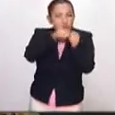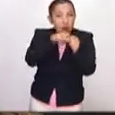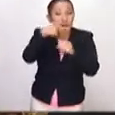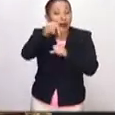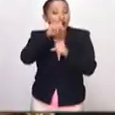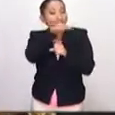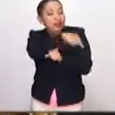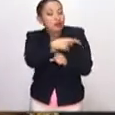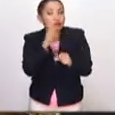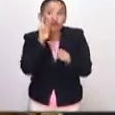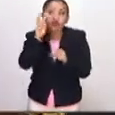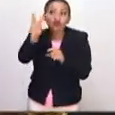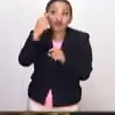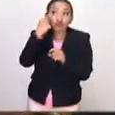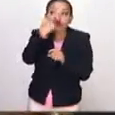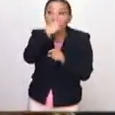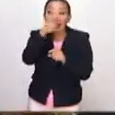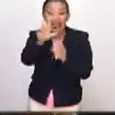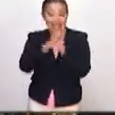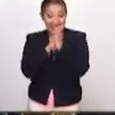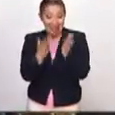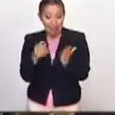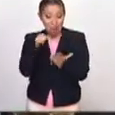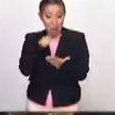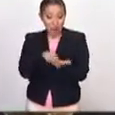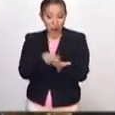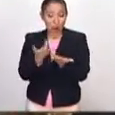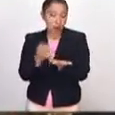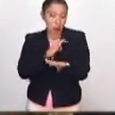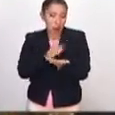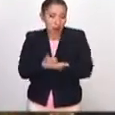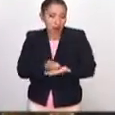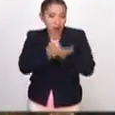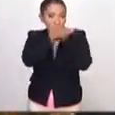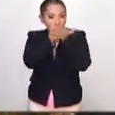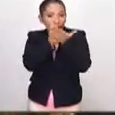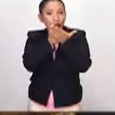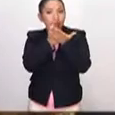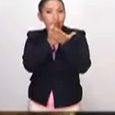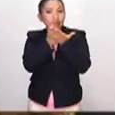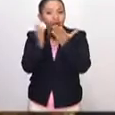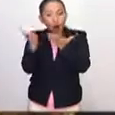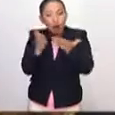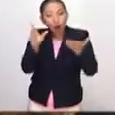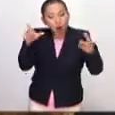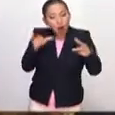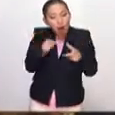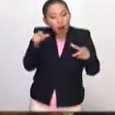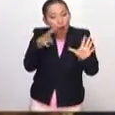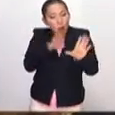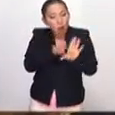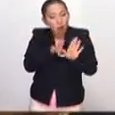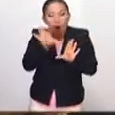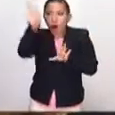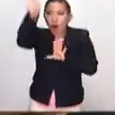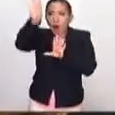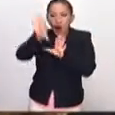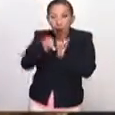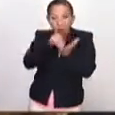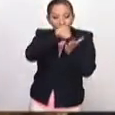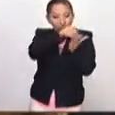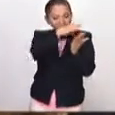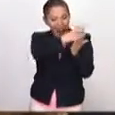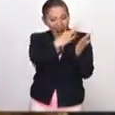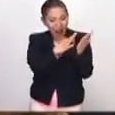colores, pero a partir de lo que ellos observan. Y el libro, pues nos da esa posibilidad de, digamos, dimensionarlo, como si sacáramos del